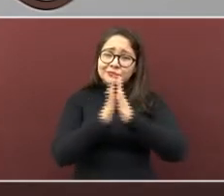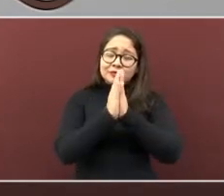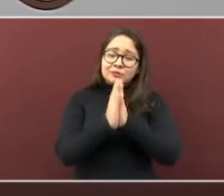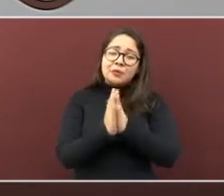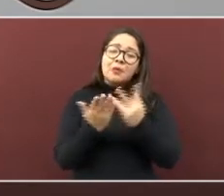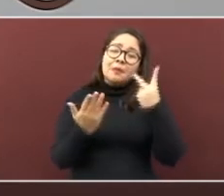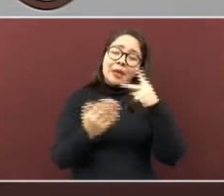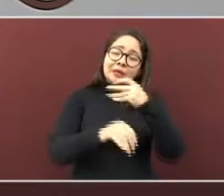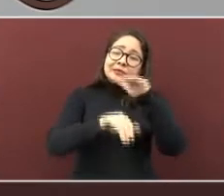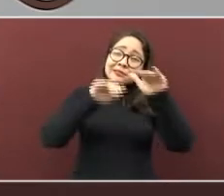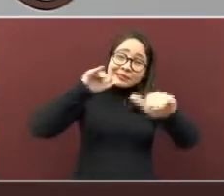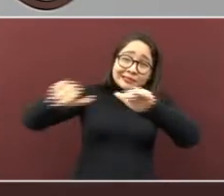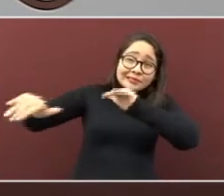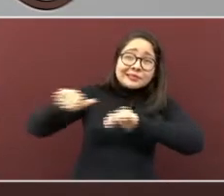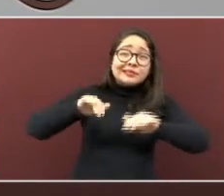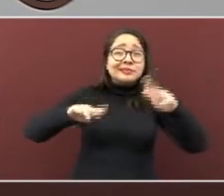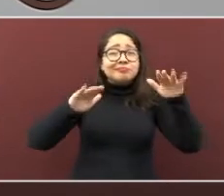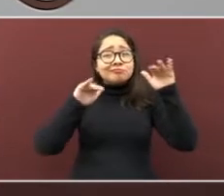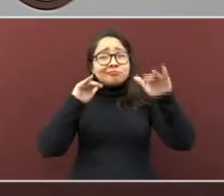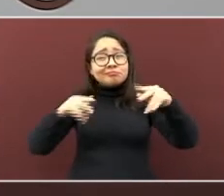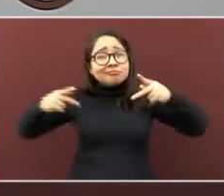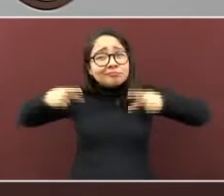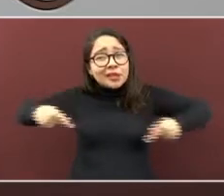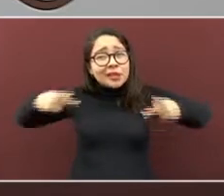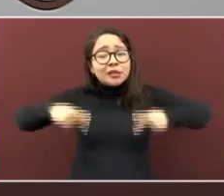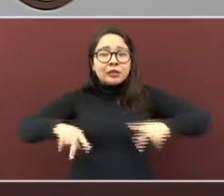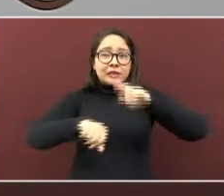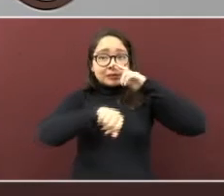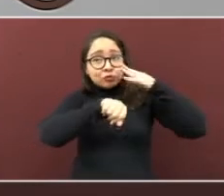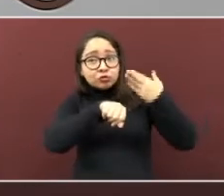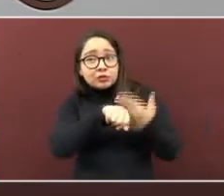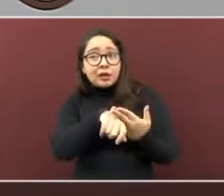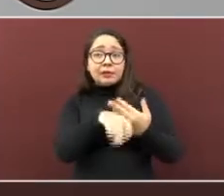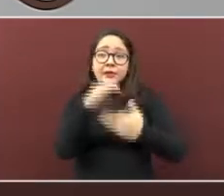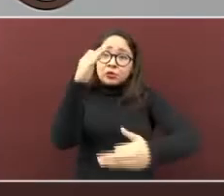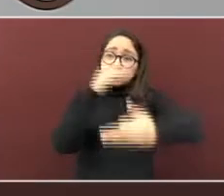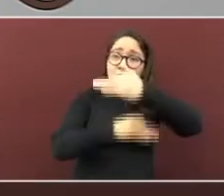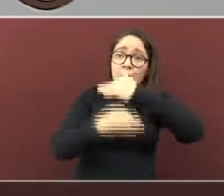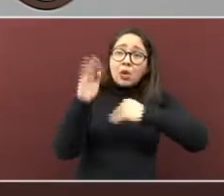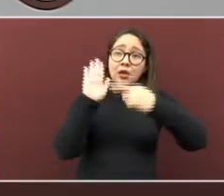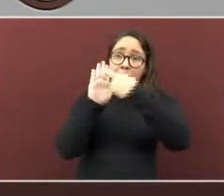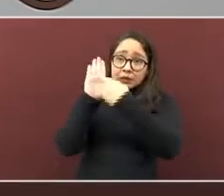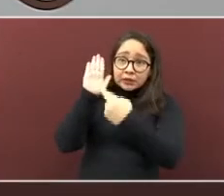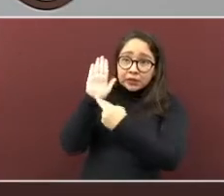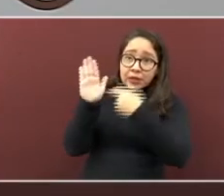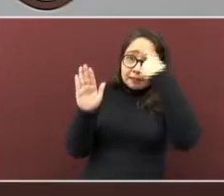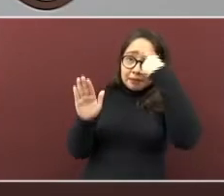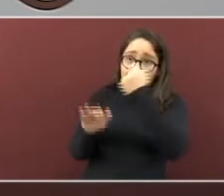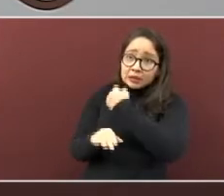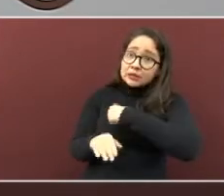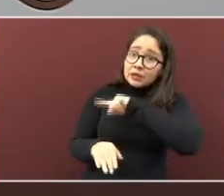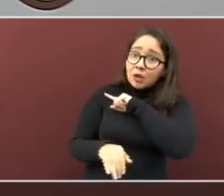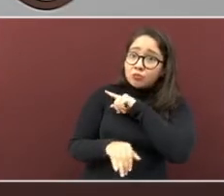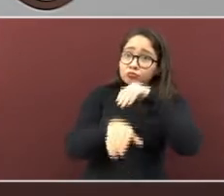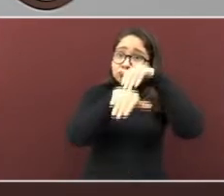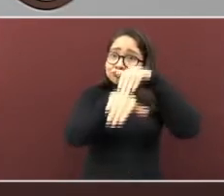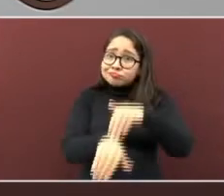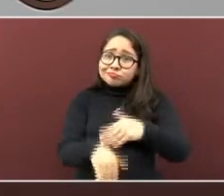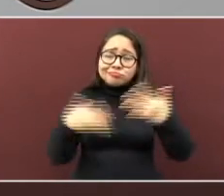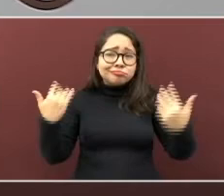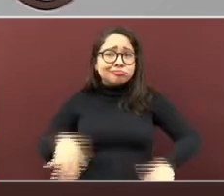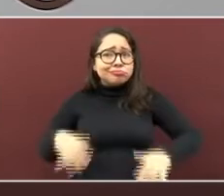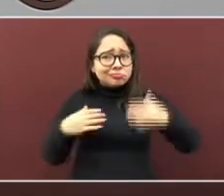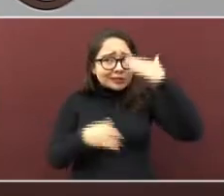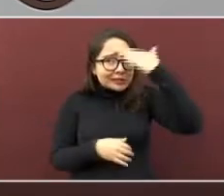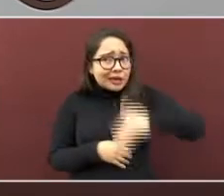que se deben tomar con mucha responsabilidad las medidas de protección sanitaria, principalmente